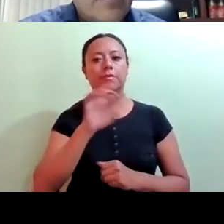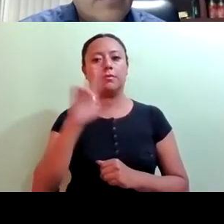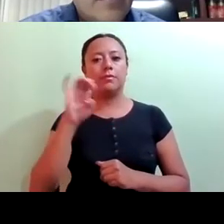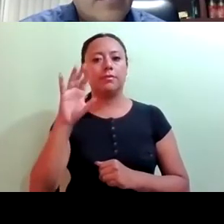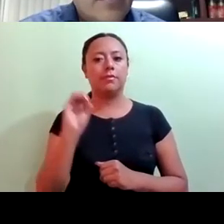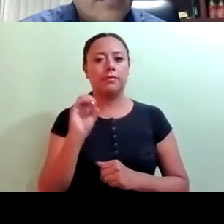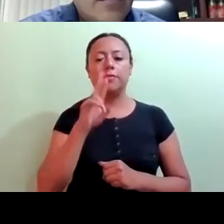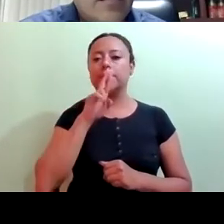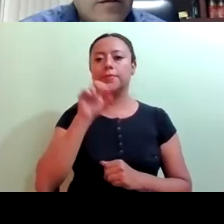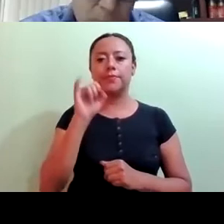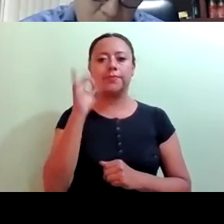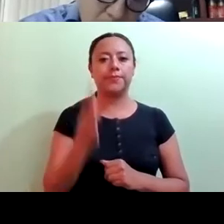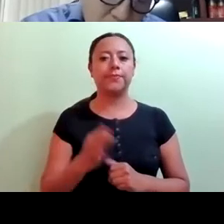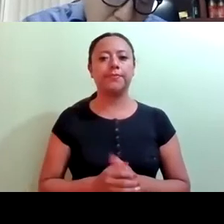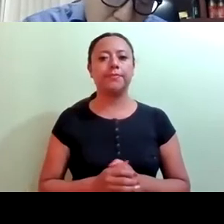Janet Guerrero, a favor.